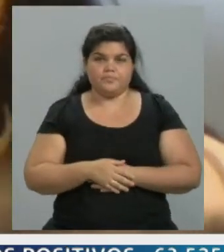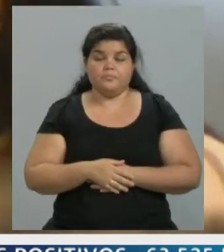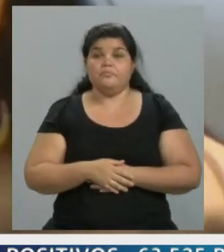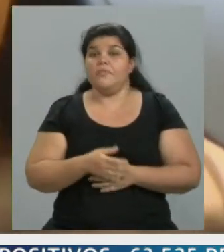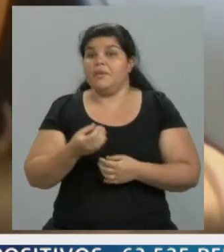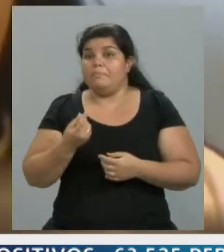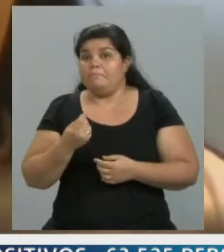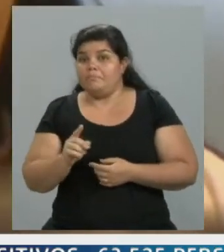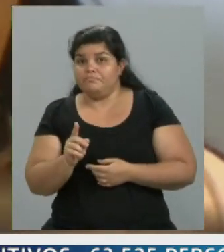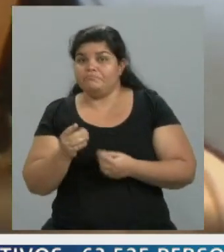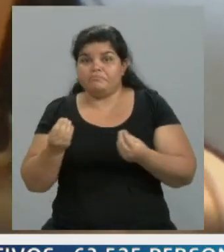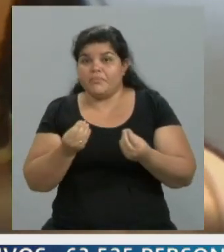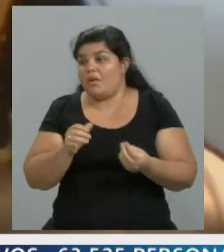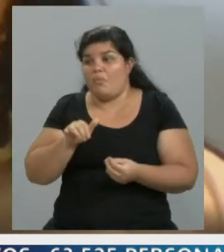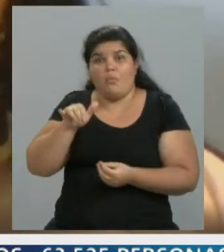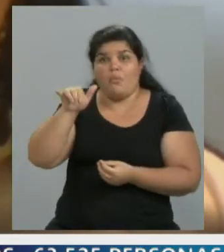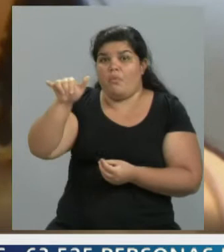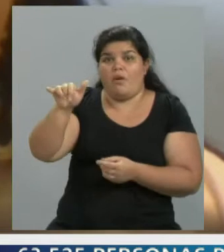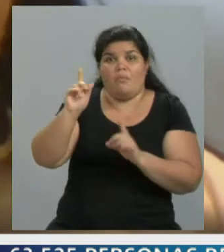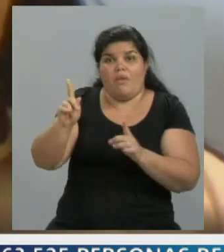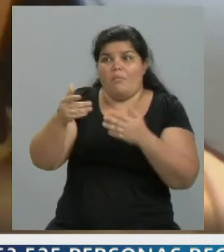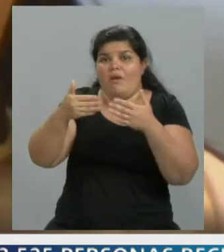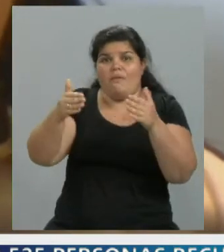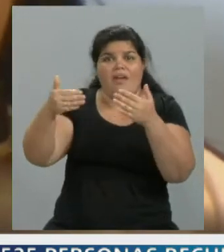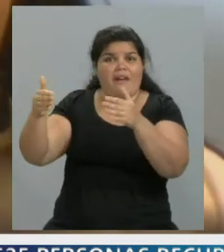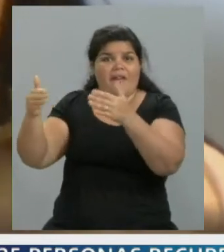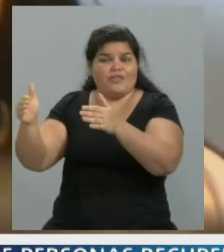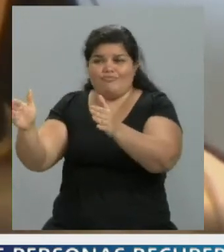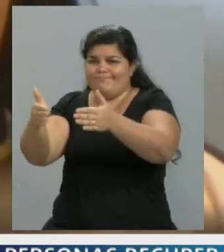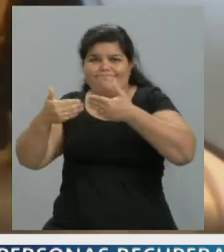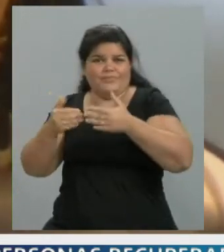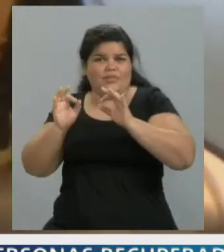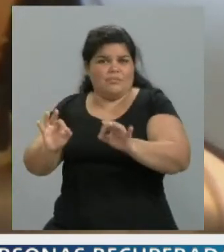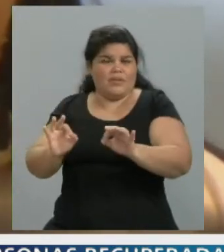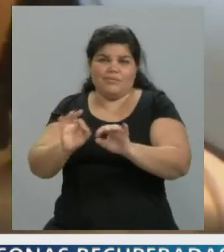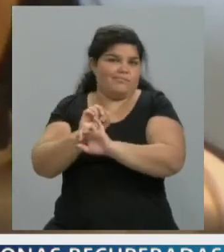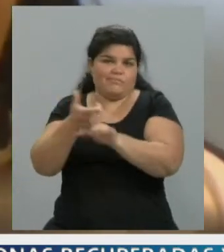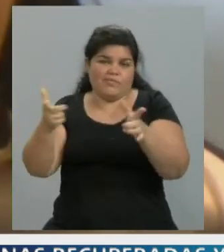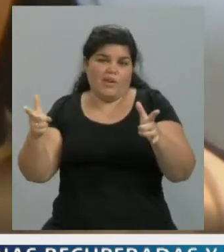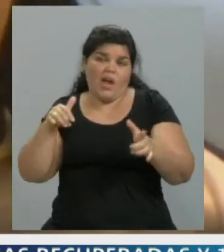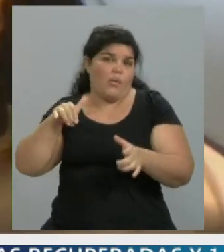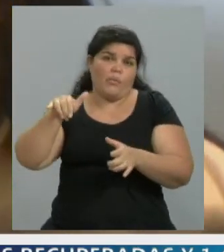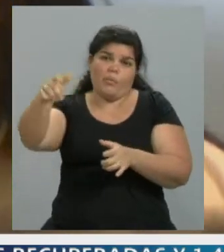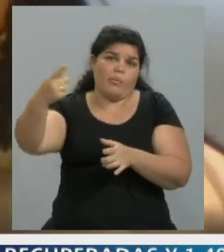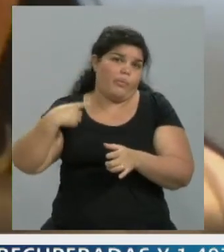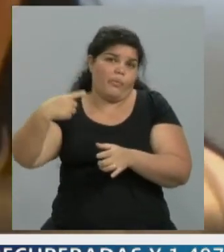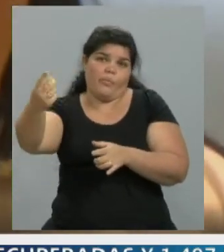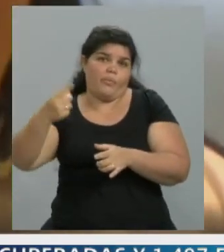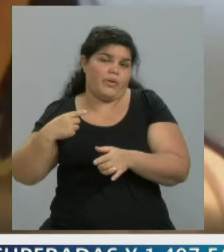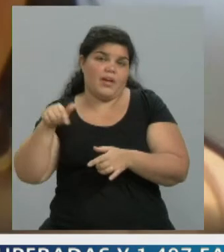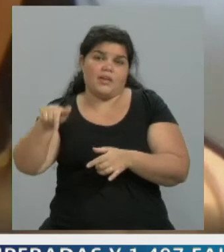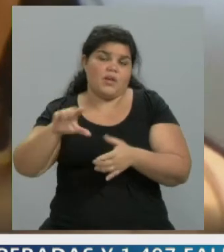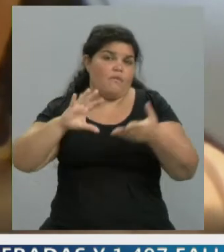embargo los vuelos siguen existiendo, o no es que estemos completamente cerrados y eso, bueno, también son medidas